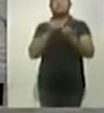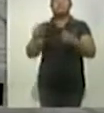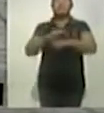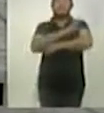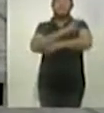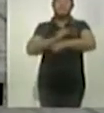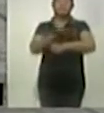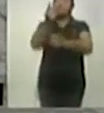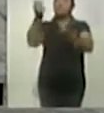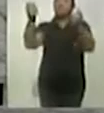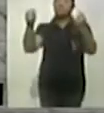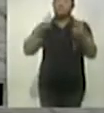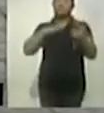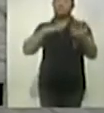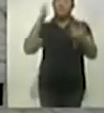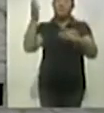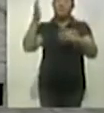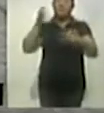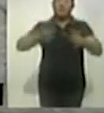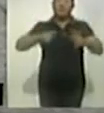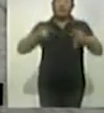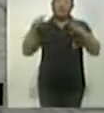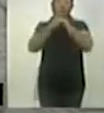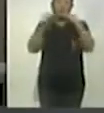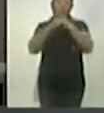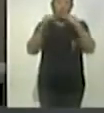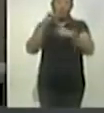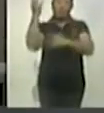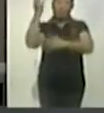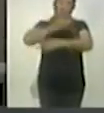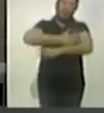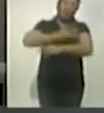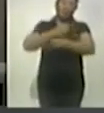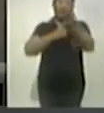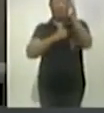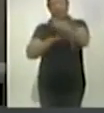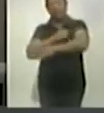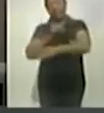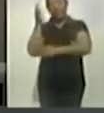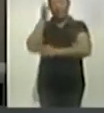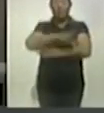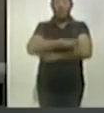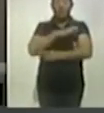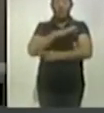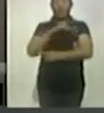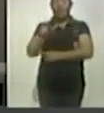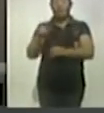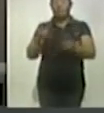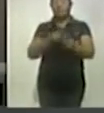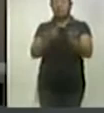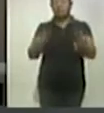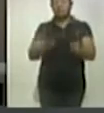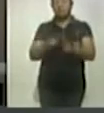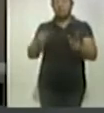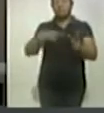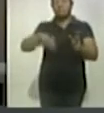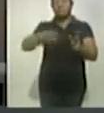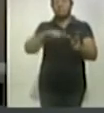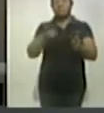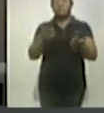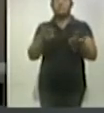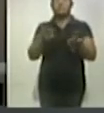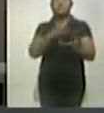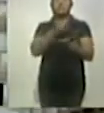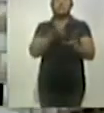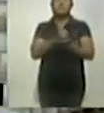estructurales, derrumbes también en la carretera ciento noventa a la altura del Camarón, en la comunidad de San José de Gracia, en la carretera doscientos a la costa,